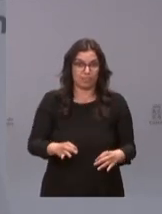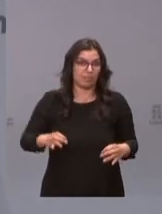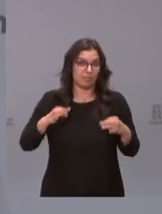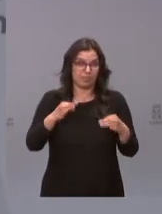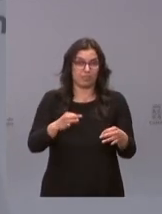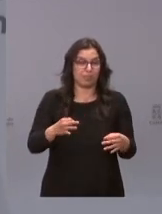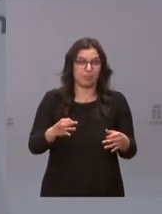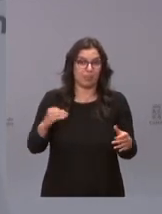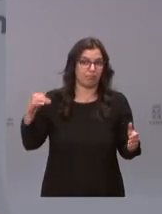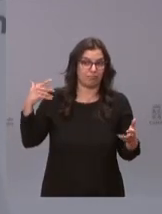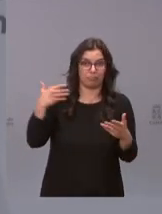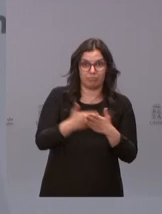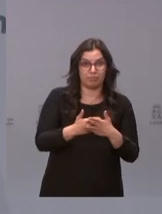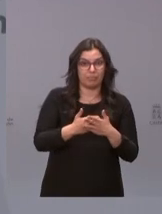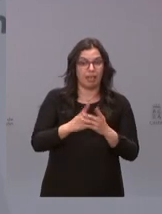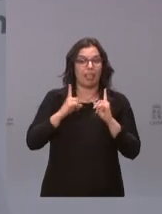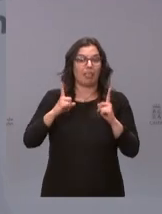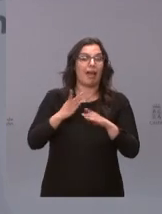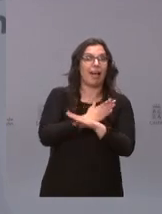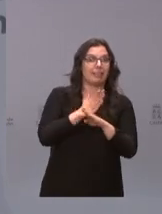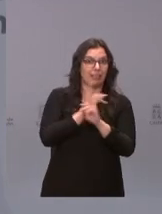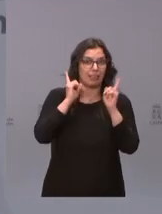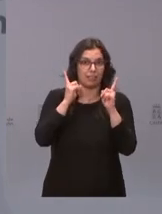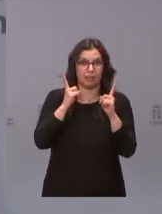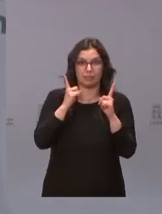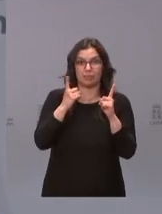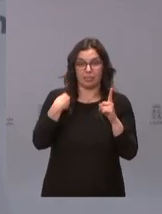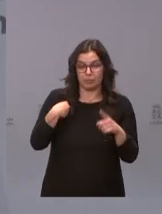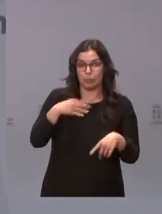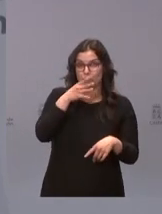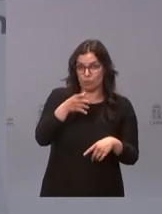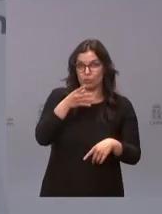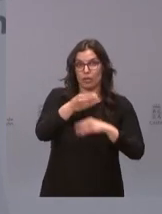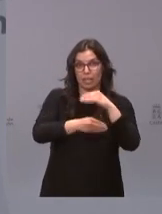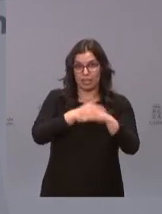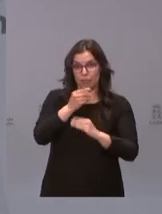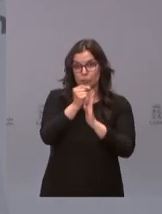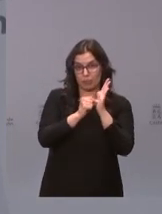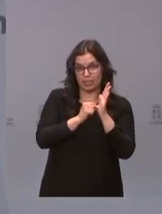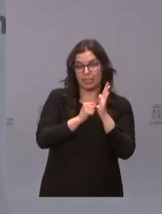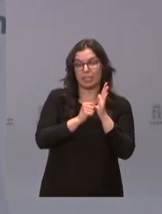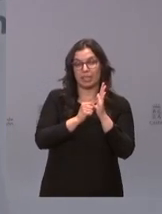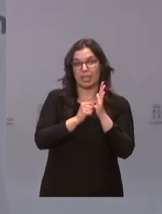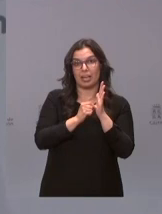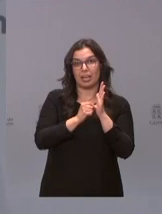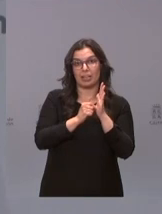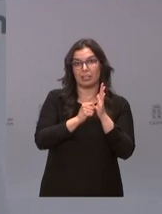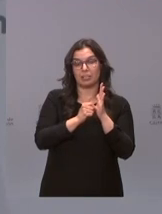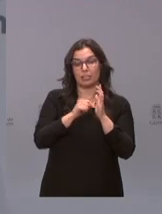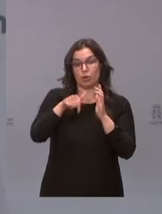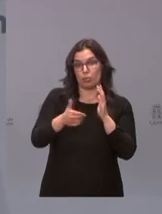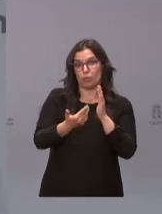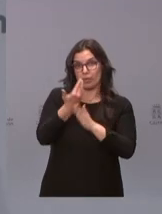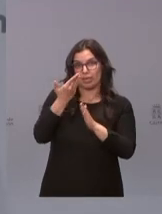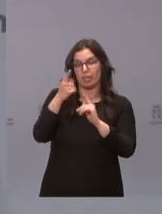parte de la Junta de Castilla y León anticiparnos y prevenir y es lo que estamos haciendo con el refuerzo de las medidas que a lo largo de la mañana de hoy